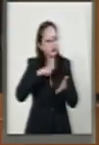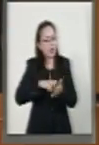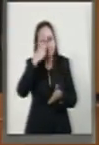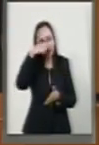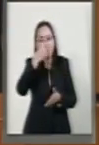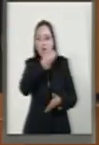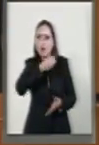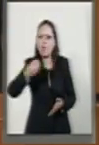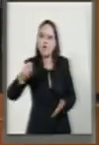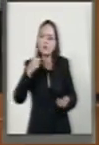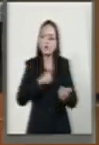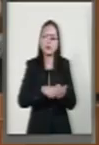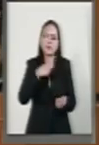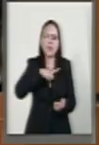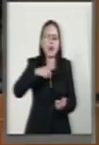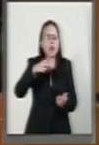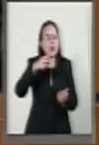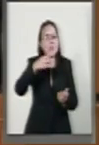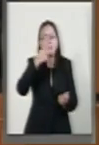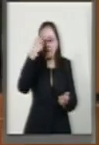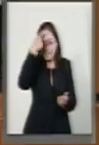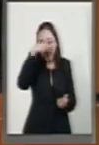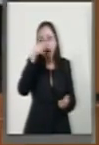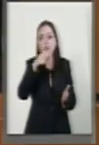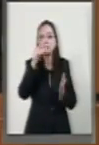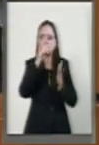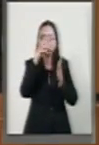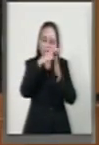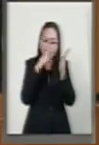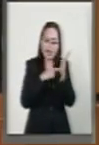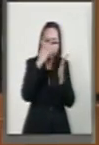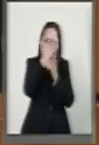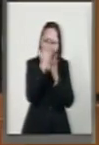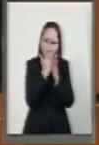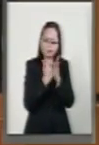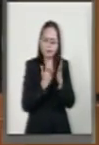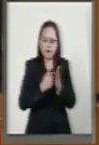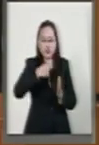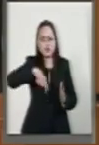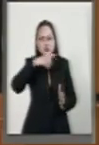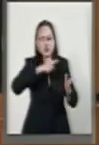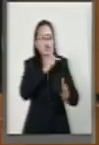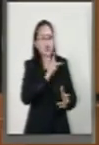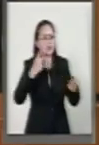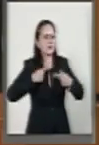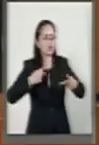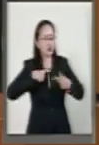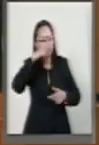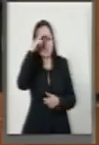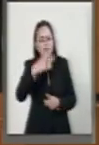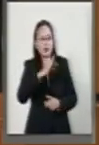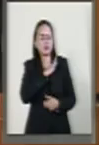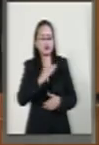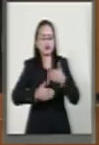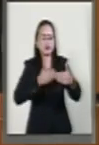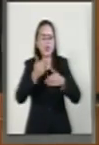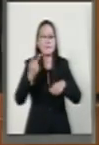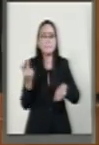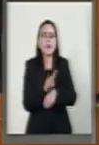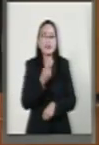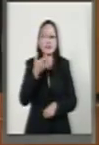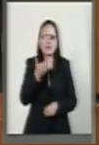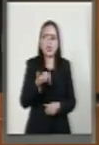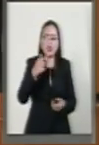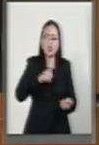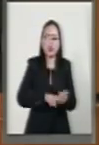orden y para poner reglas claras que nos permitan tener certidumbre a todos los mexicanos sobre lo que está pasando, no con el dinero de hoy,